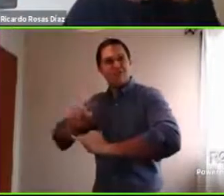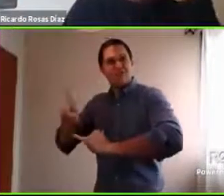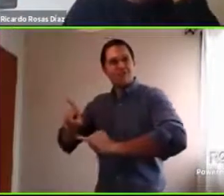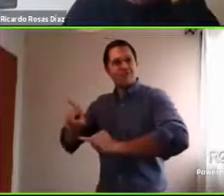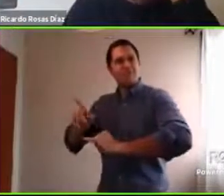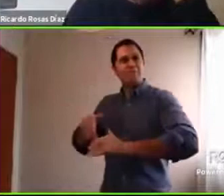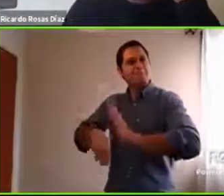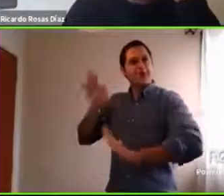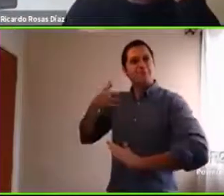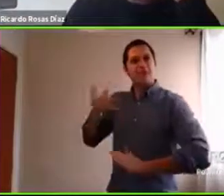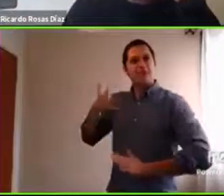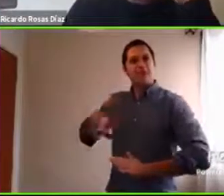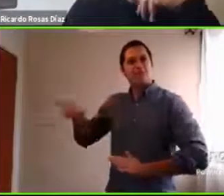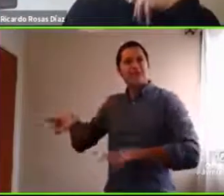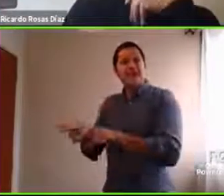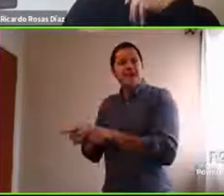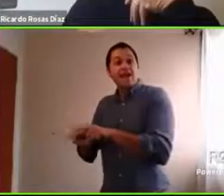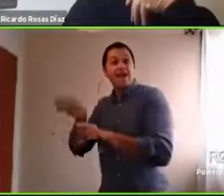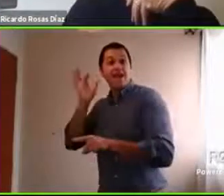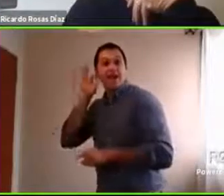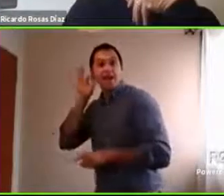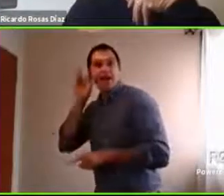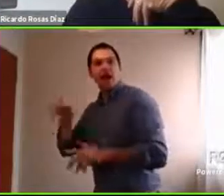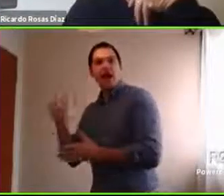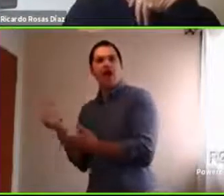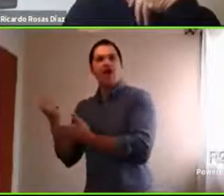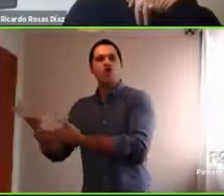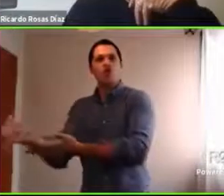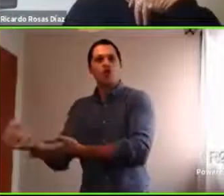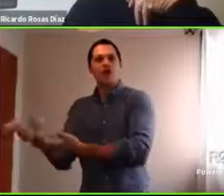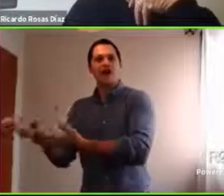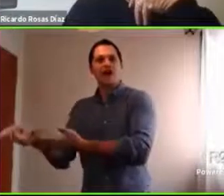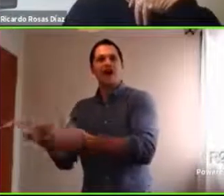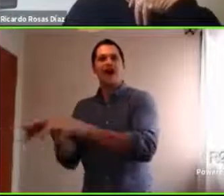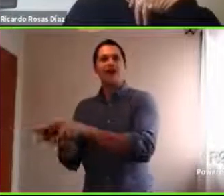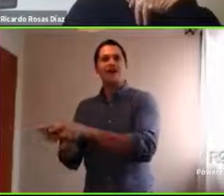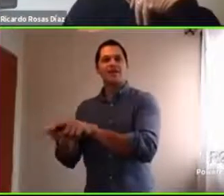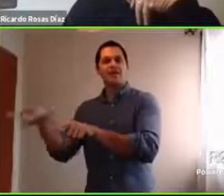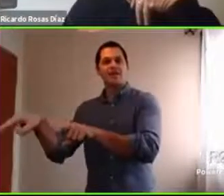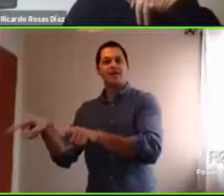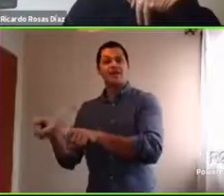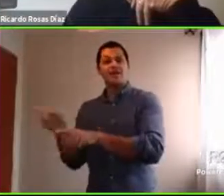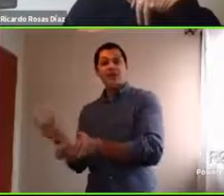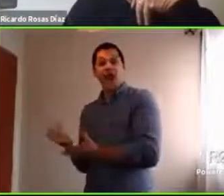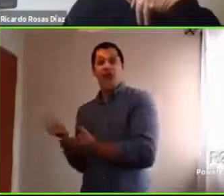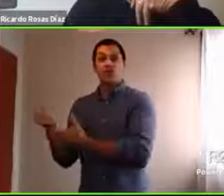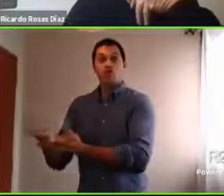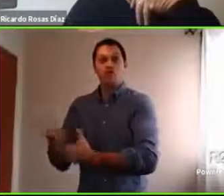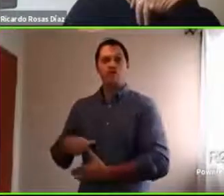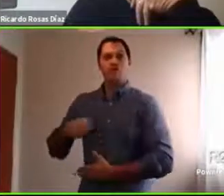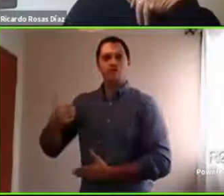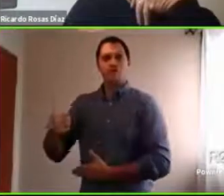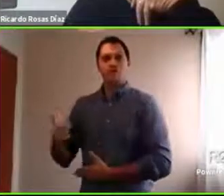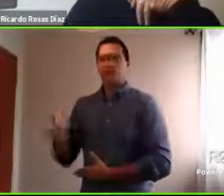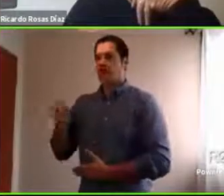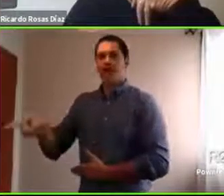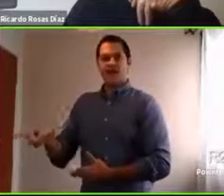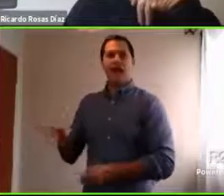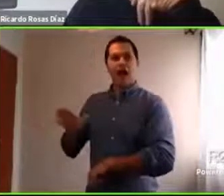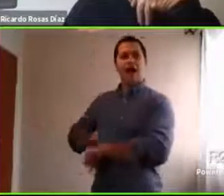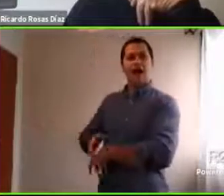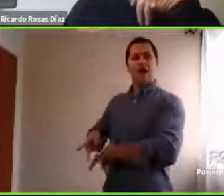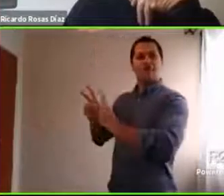el vínculo entre estas dos la mía que se dejó ayudar por su hermana su hermana que se sintió útil la mamá que se pudo correr